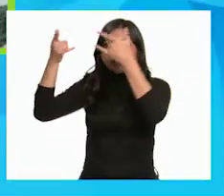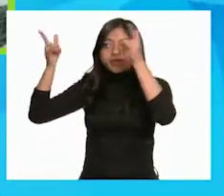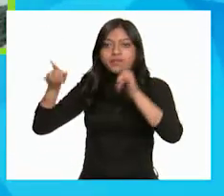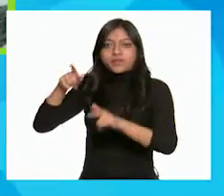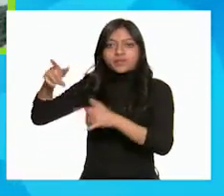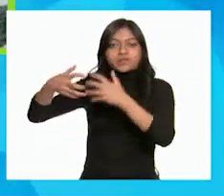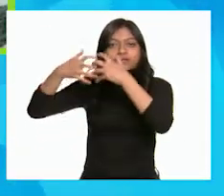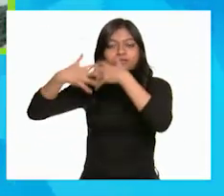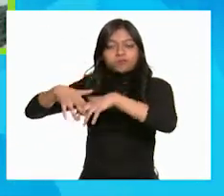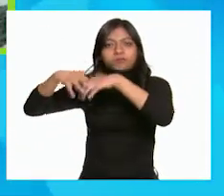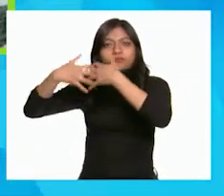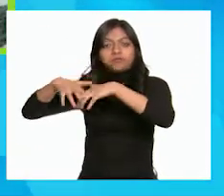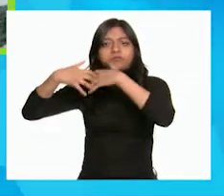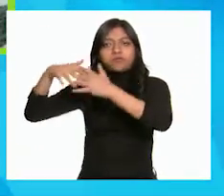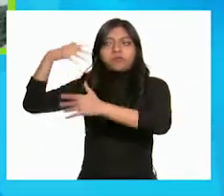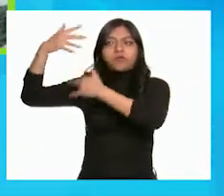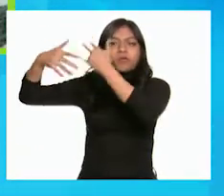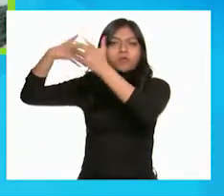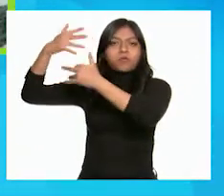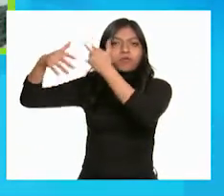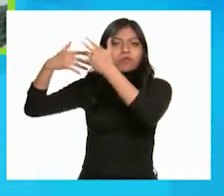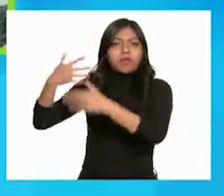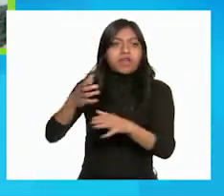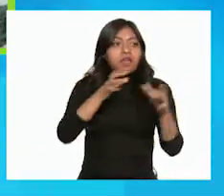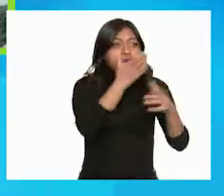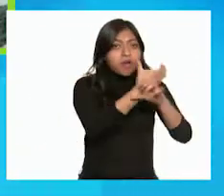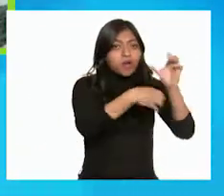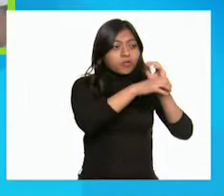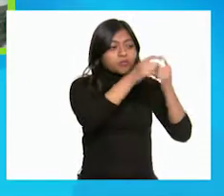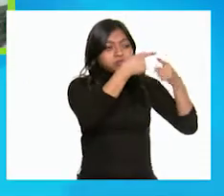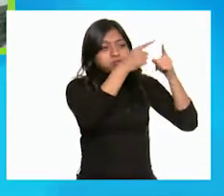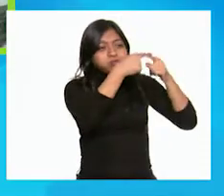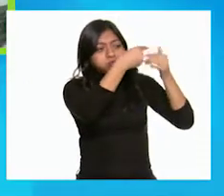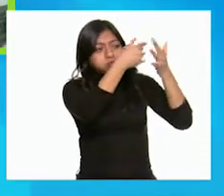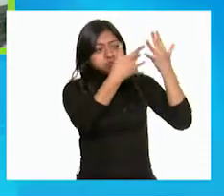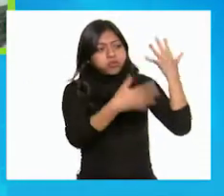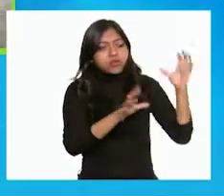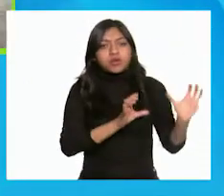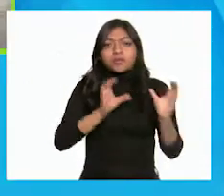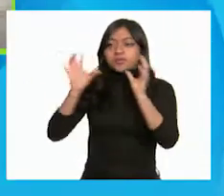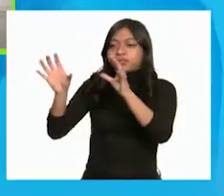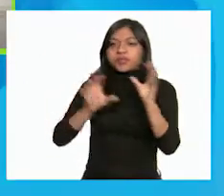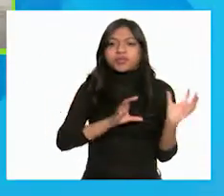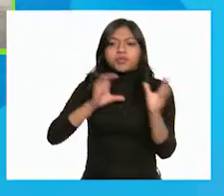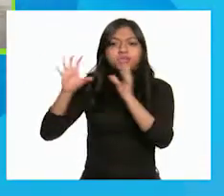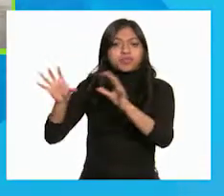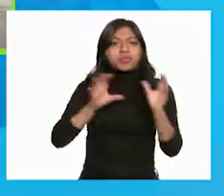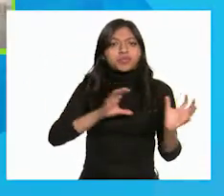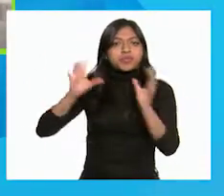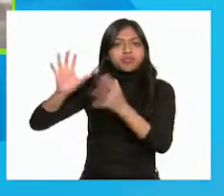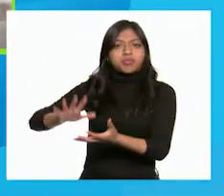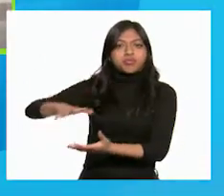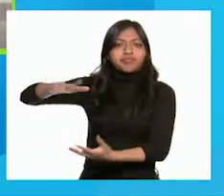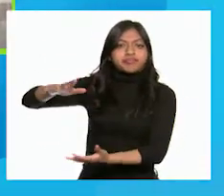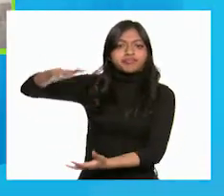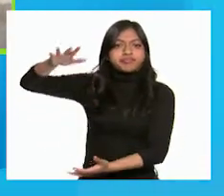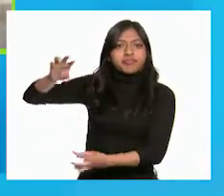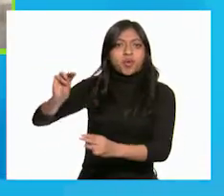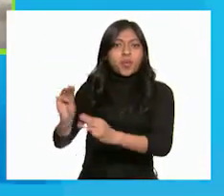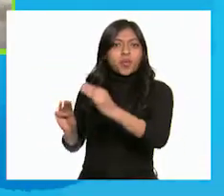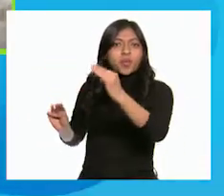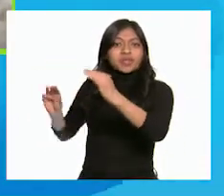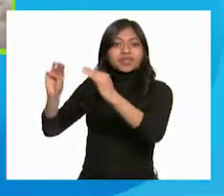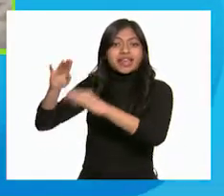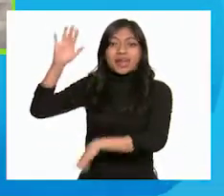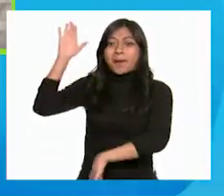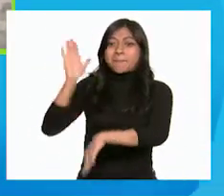fábrica. Eran tantas cosas que la montaña era más grande que la misma